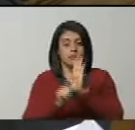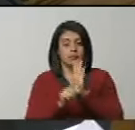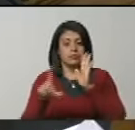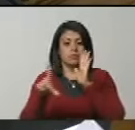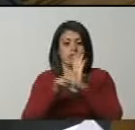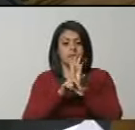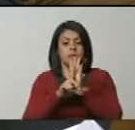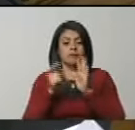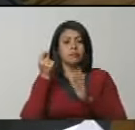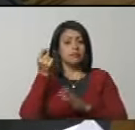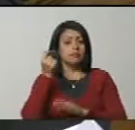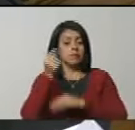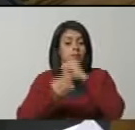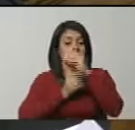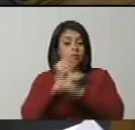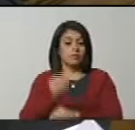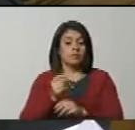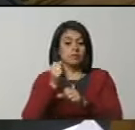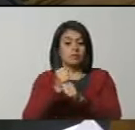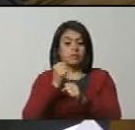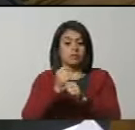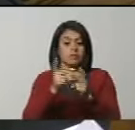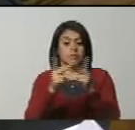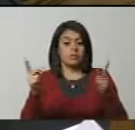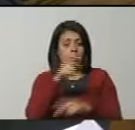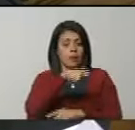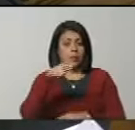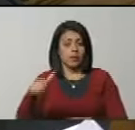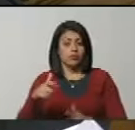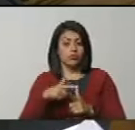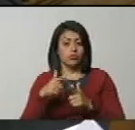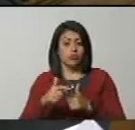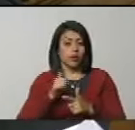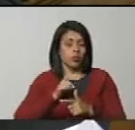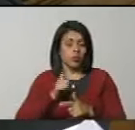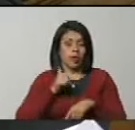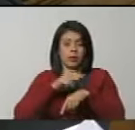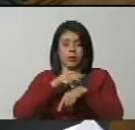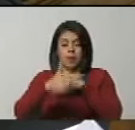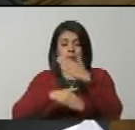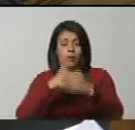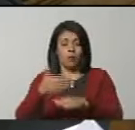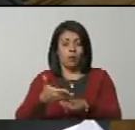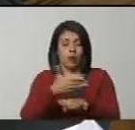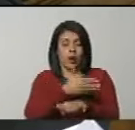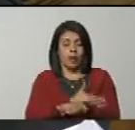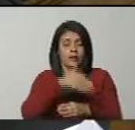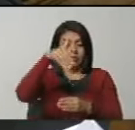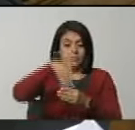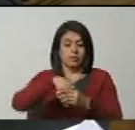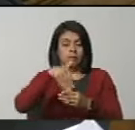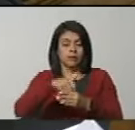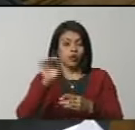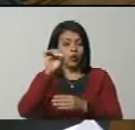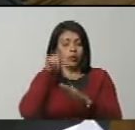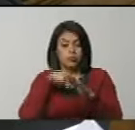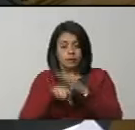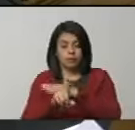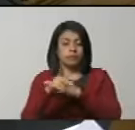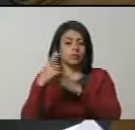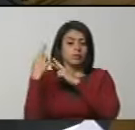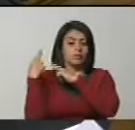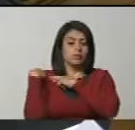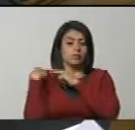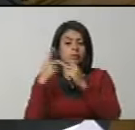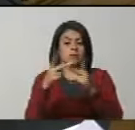y en la ley, ni ejercer cargos públicos, las personas que en cualquier momento antes de la elección o el acceso al cargo